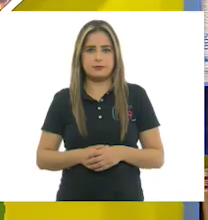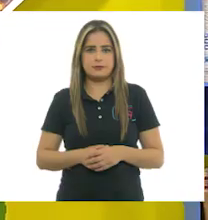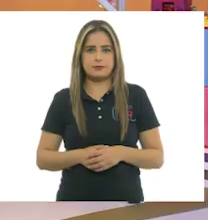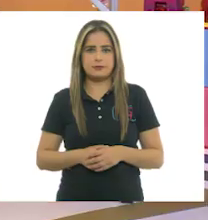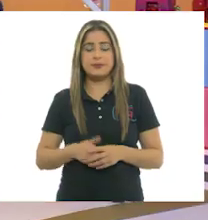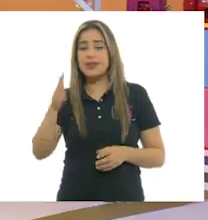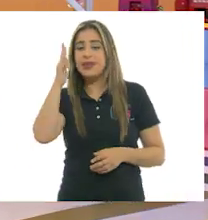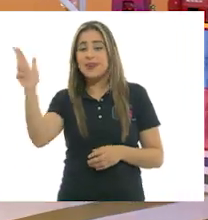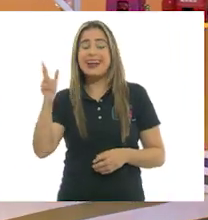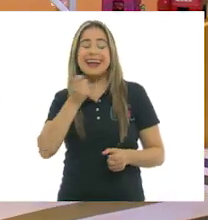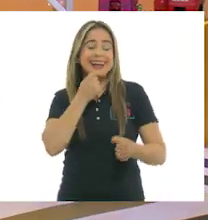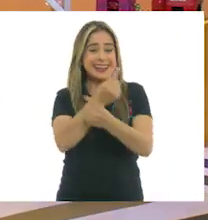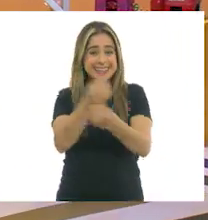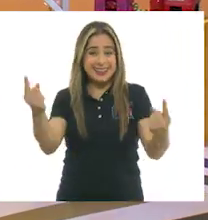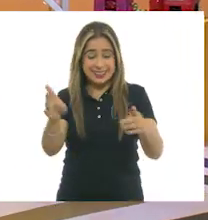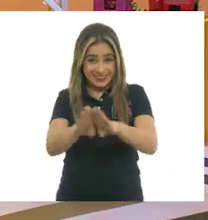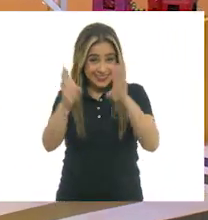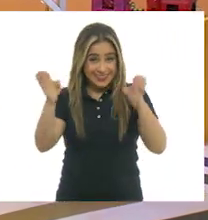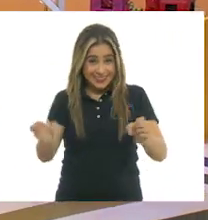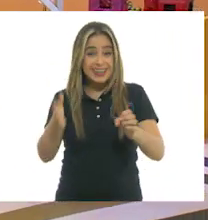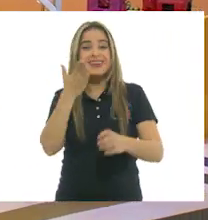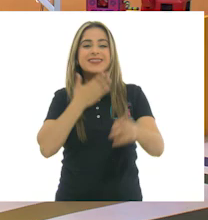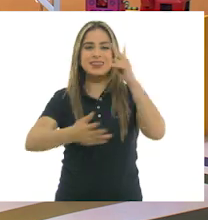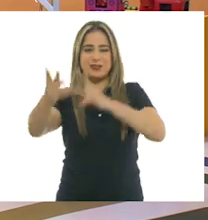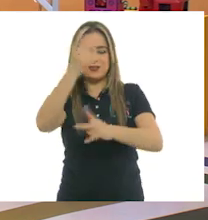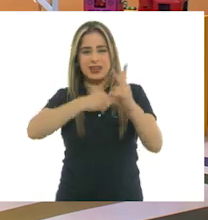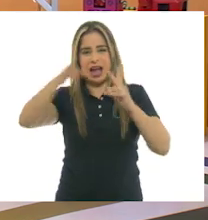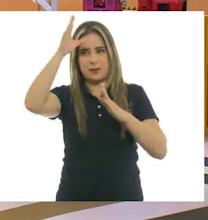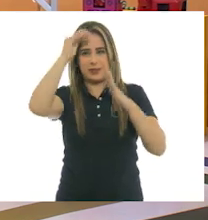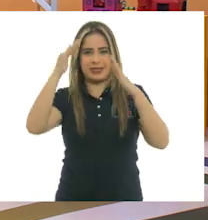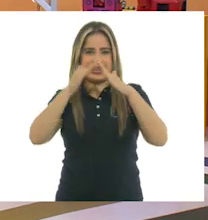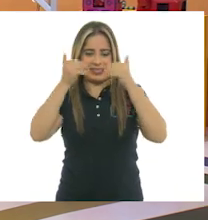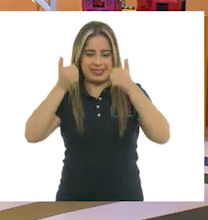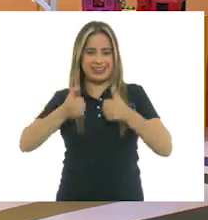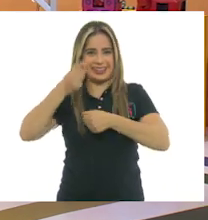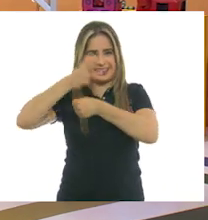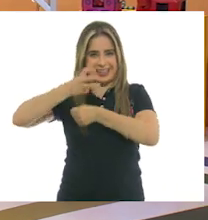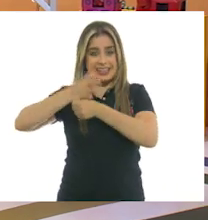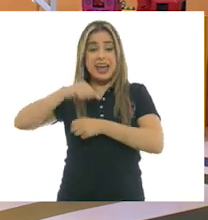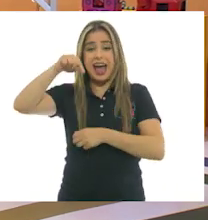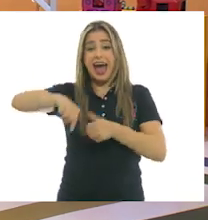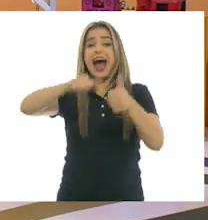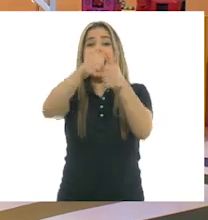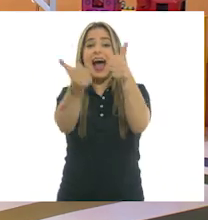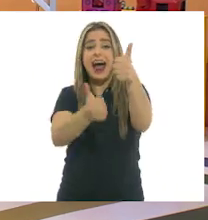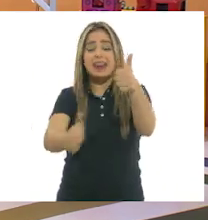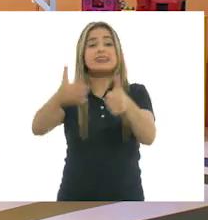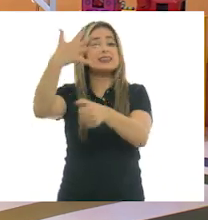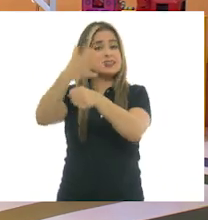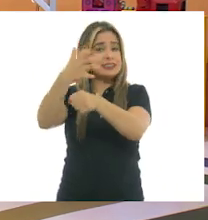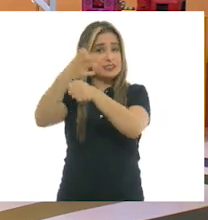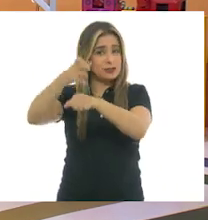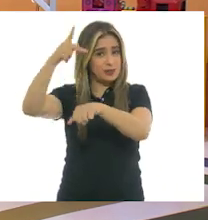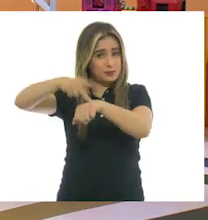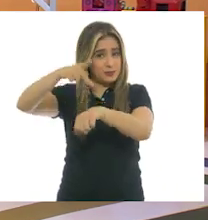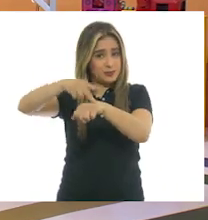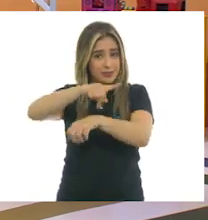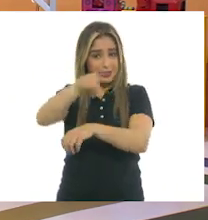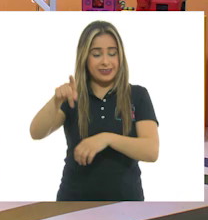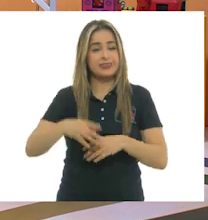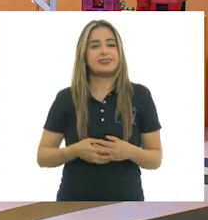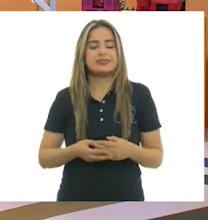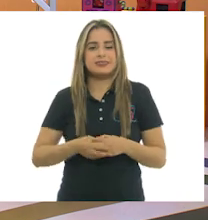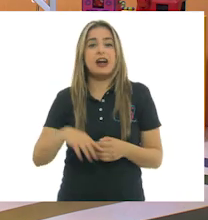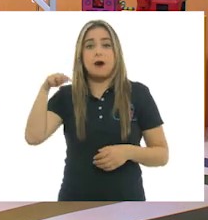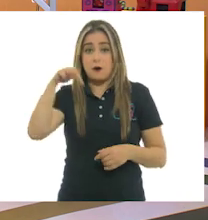Hola, niñas y niños, ¿cómo están? Bienvenidos a Aprende en Casa 3 a su asignatura de artes de quinto grado. El día de hoy